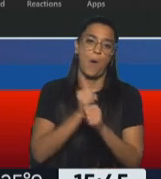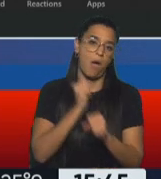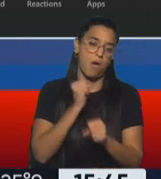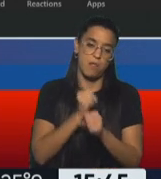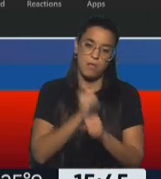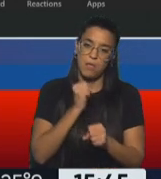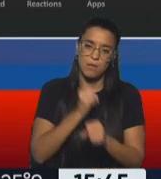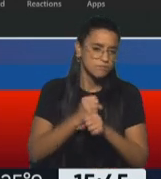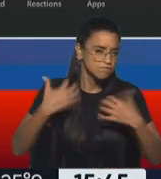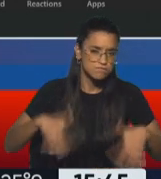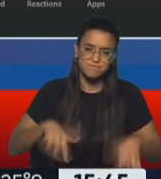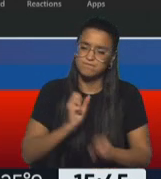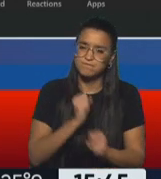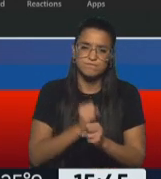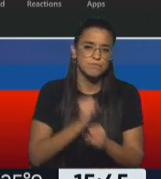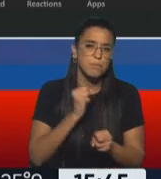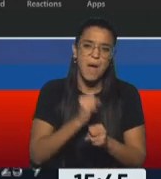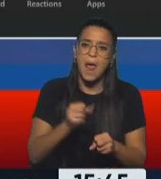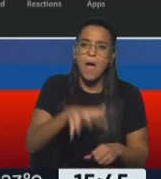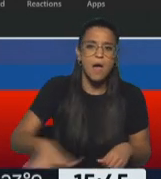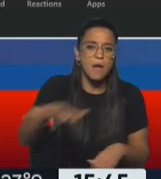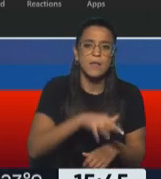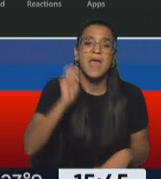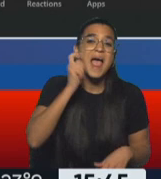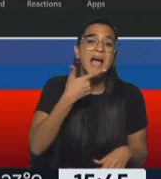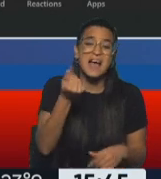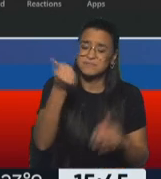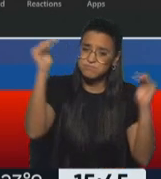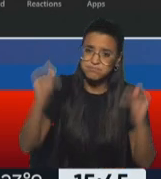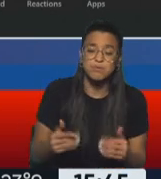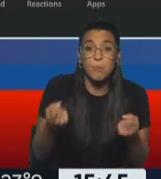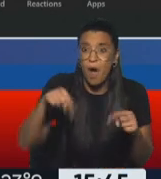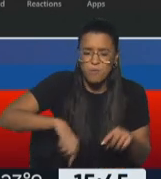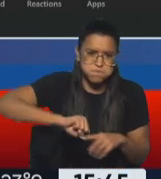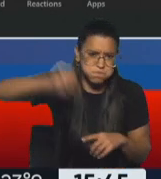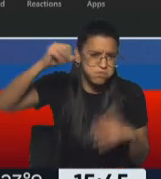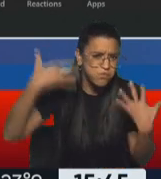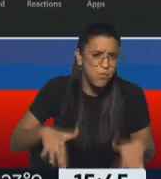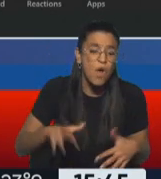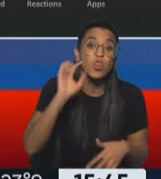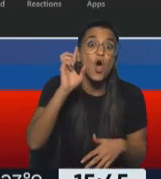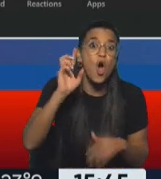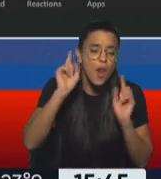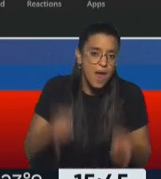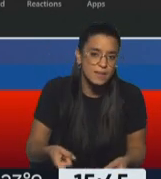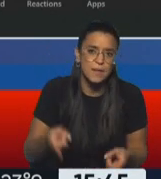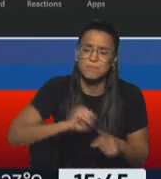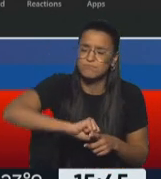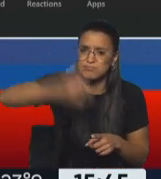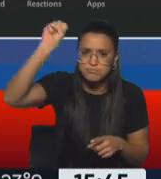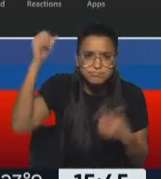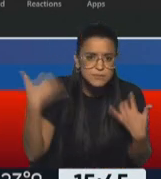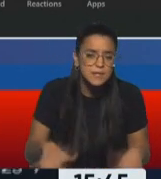trabajar, trabajar, trabajar con los peruanos, bajar el gas que ha subido de una manera terrible, el dólar también se ha disparado.